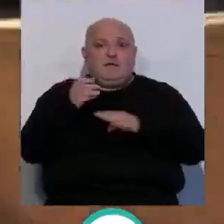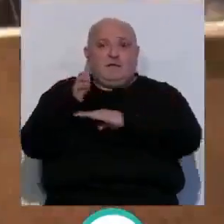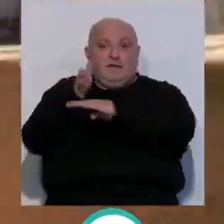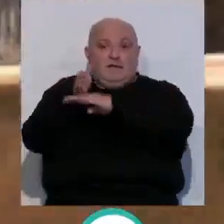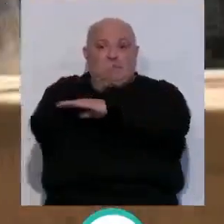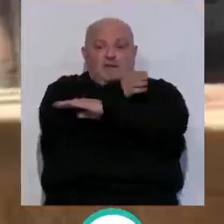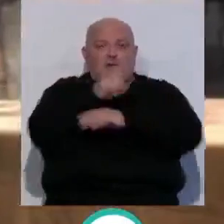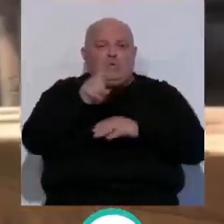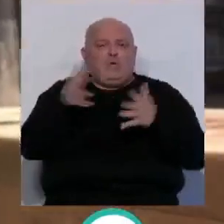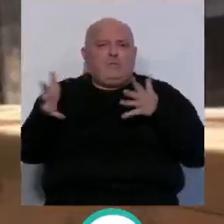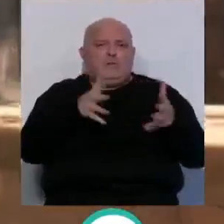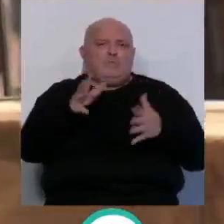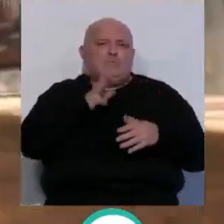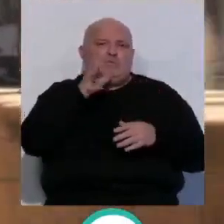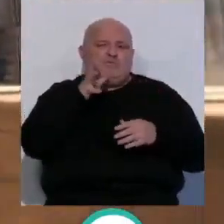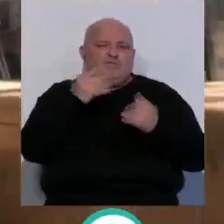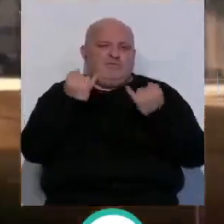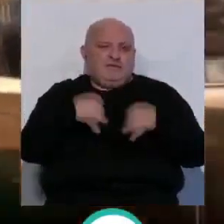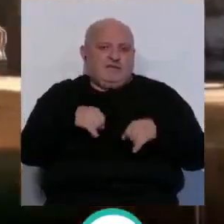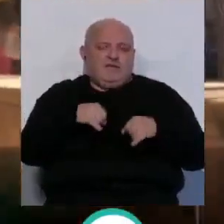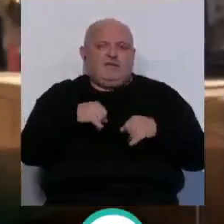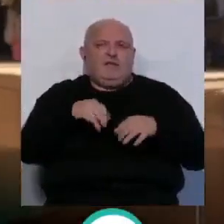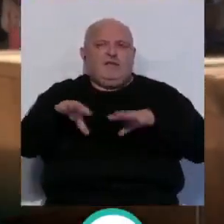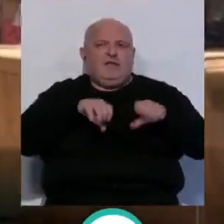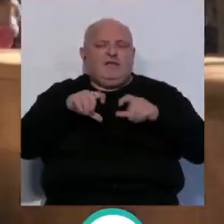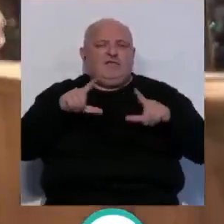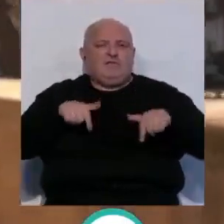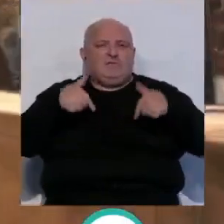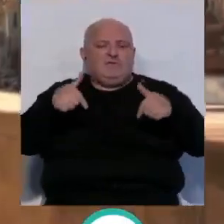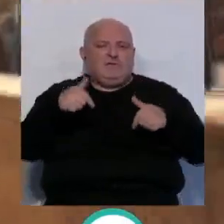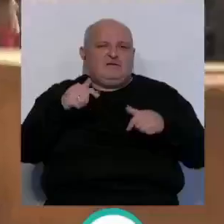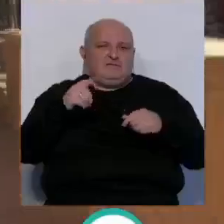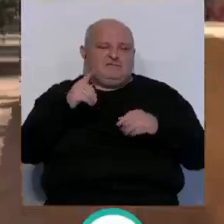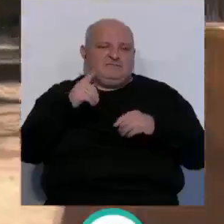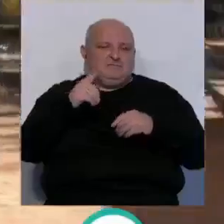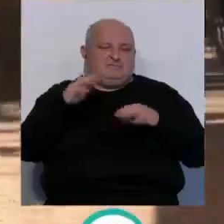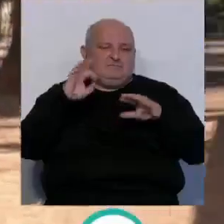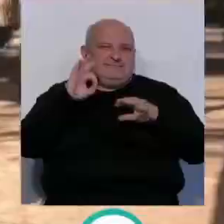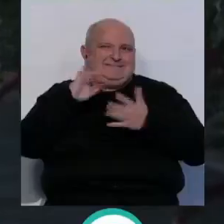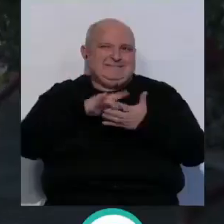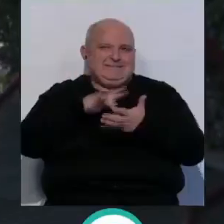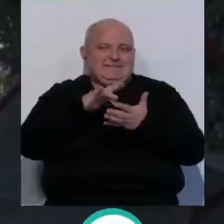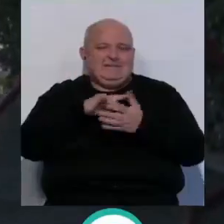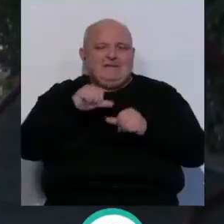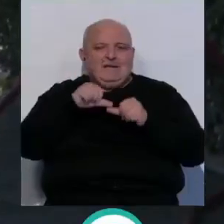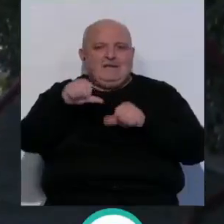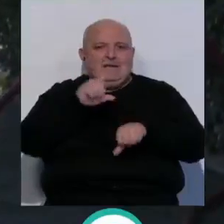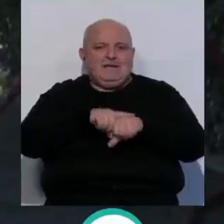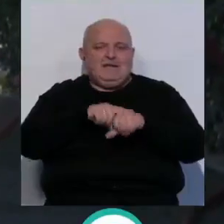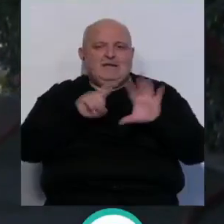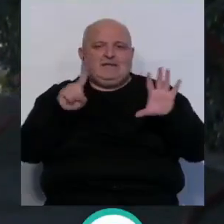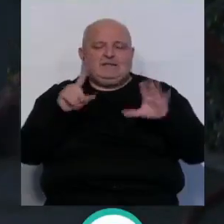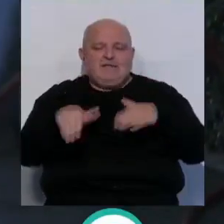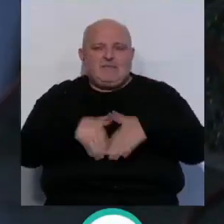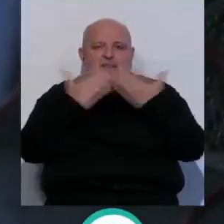hasta el 1 de marzo y con motivo de las fiestas, la recogida de residuos sólidos urbanos se realizará a partir de las 6